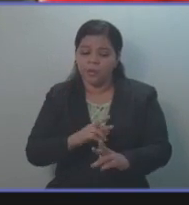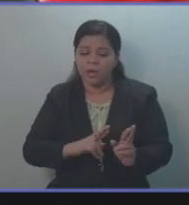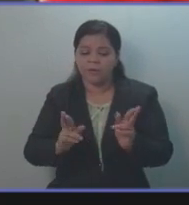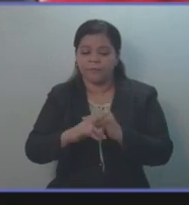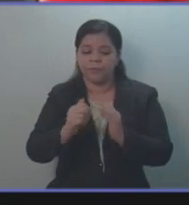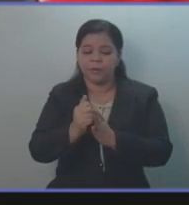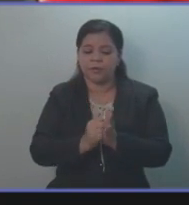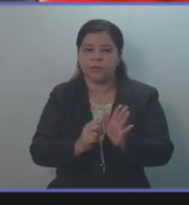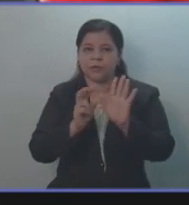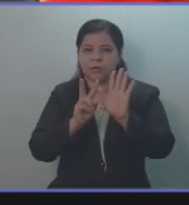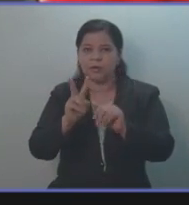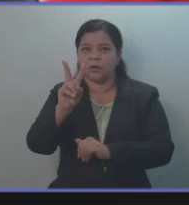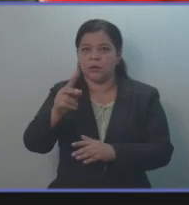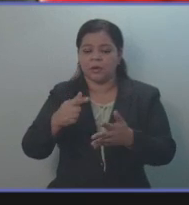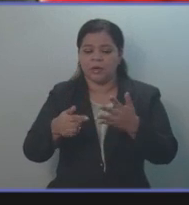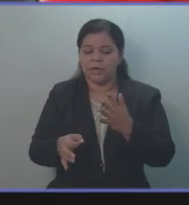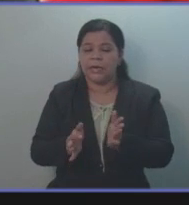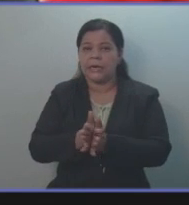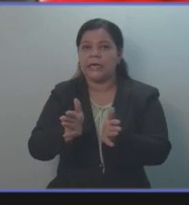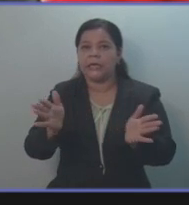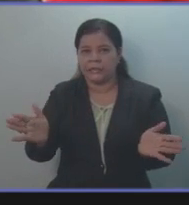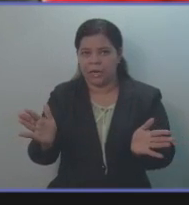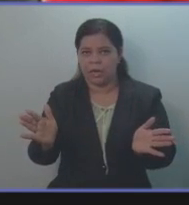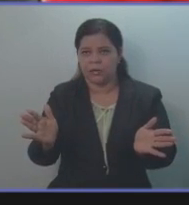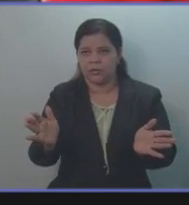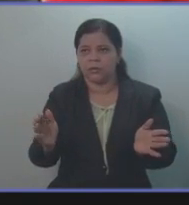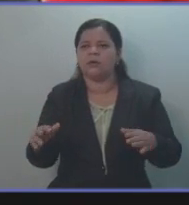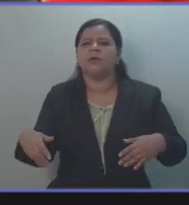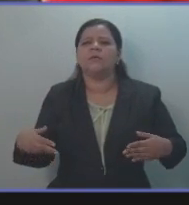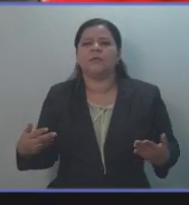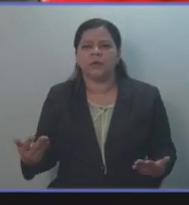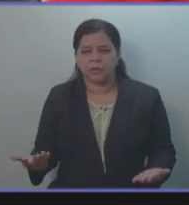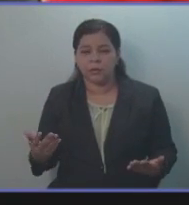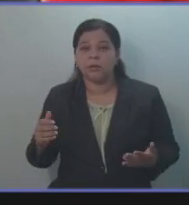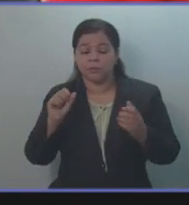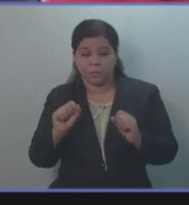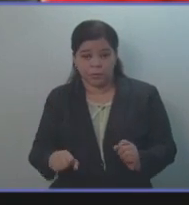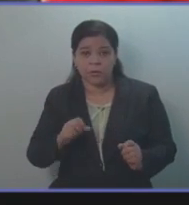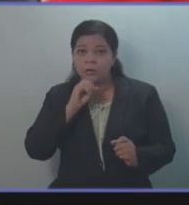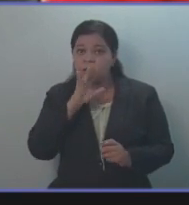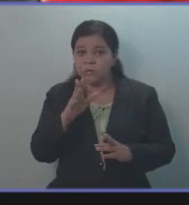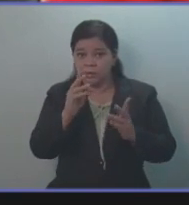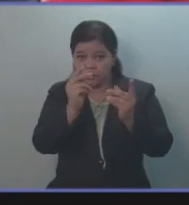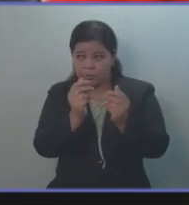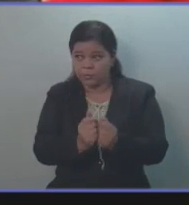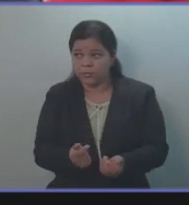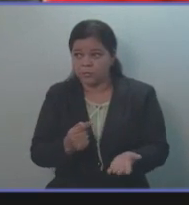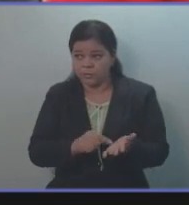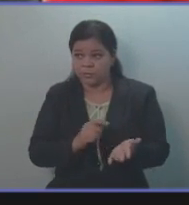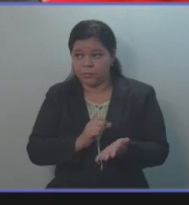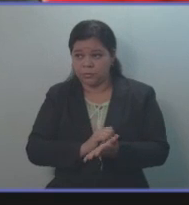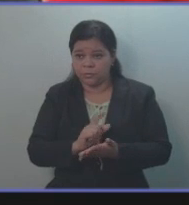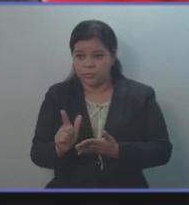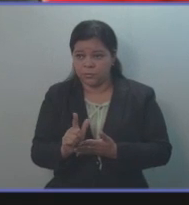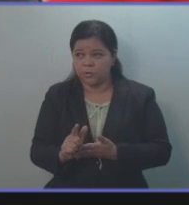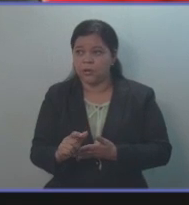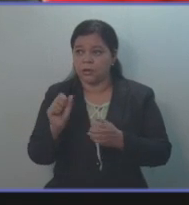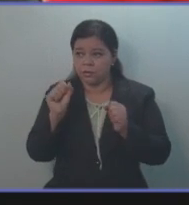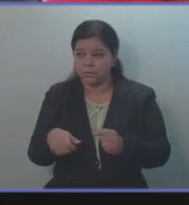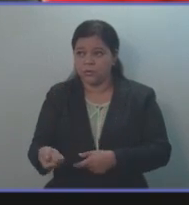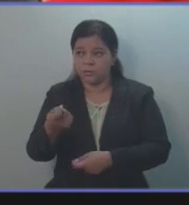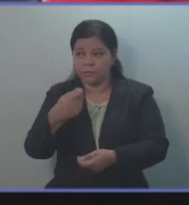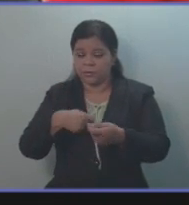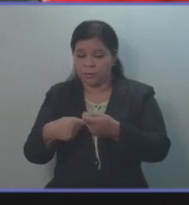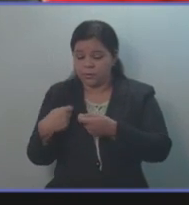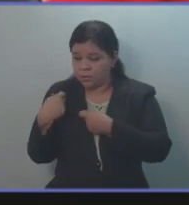el artículo 72 de la Ley General de Educación para dejar establecido que los fondos del presupuesto escolar deben ser transferidos